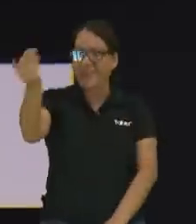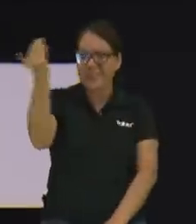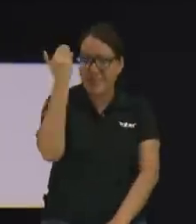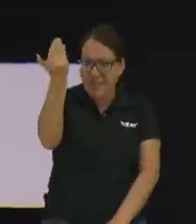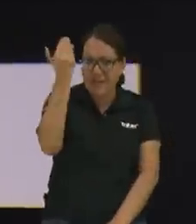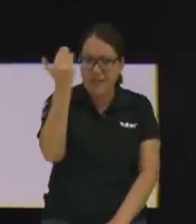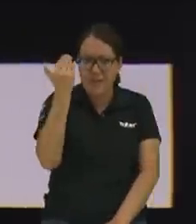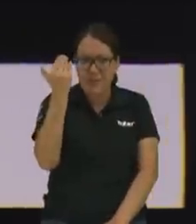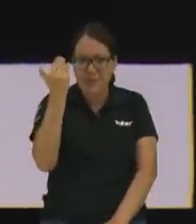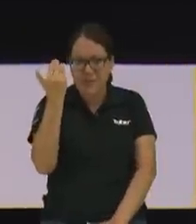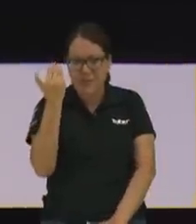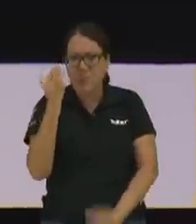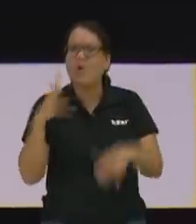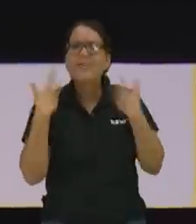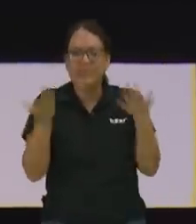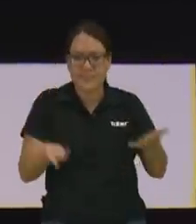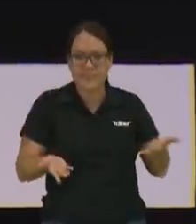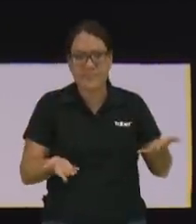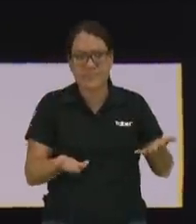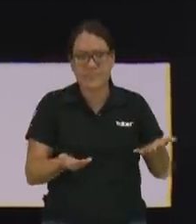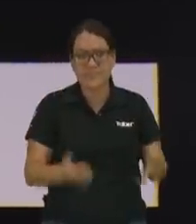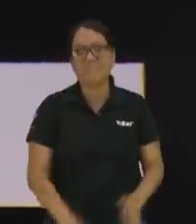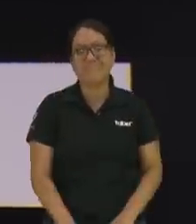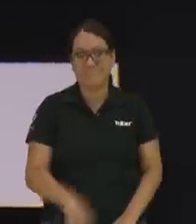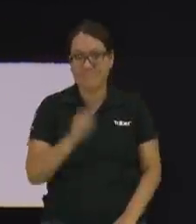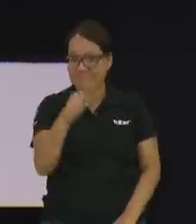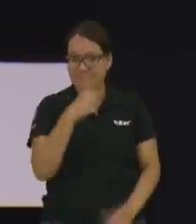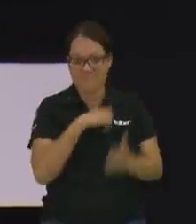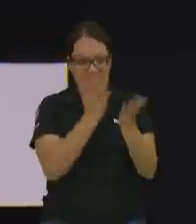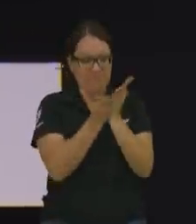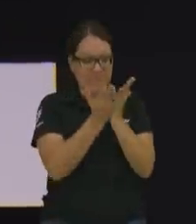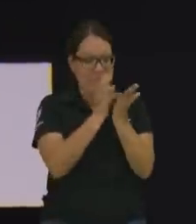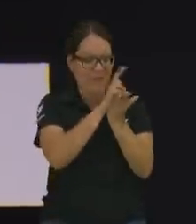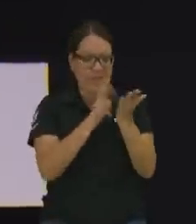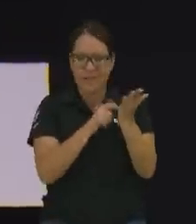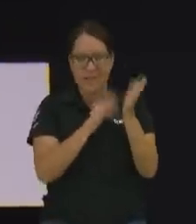nosotros. ¿Y por qué será? Porque no nos estamos alimentando.